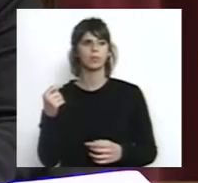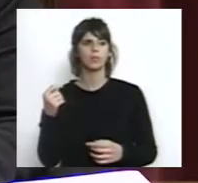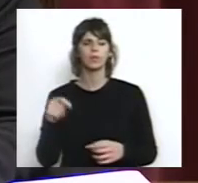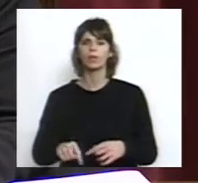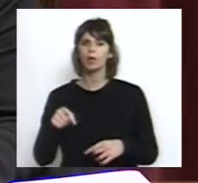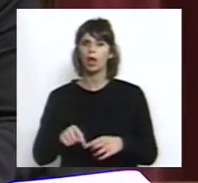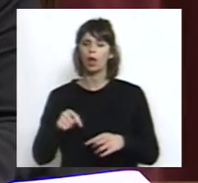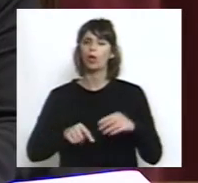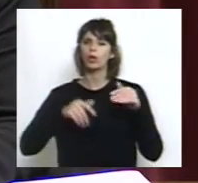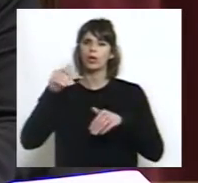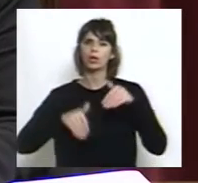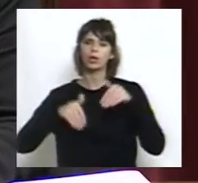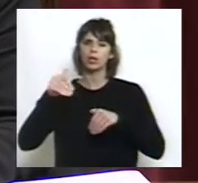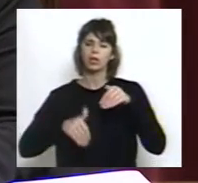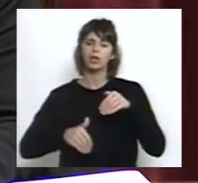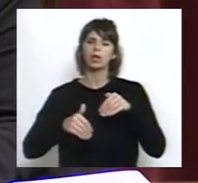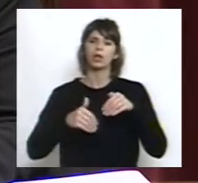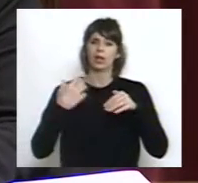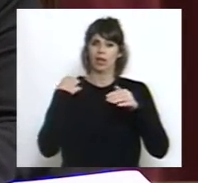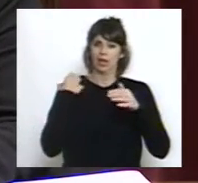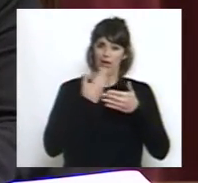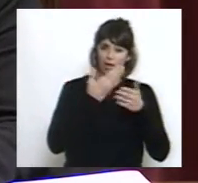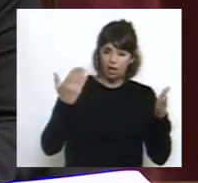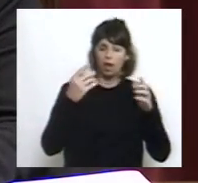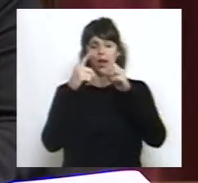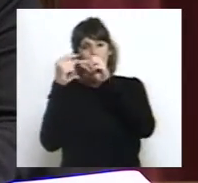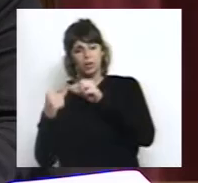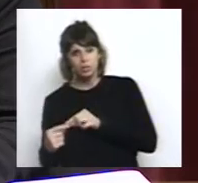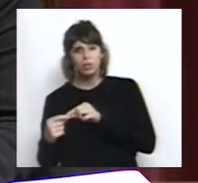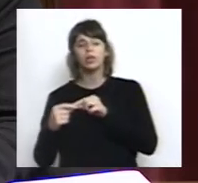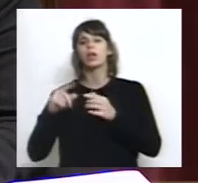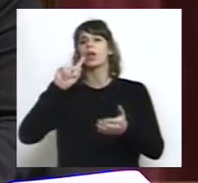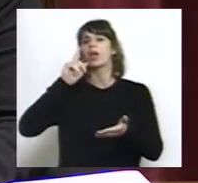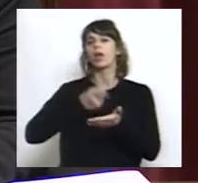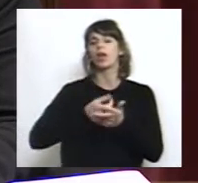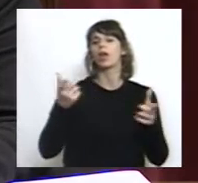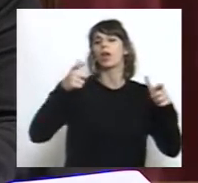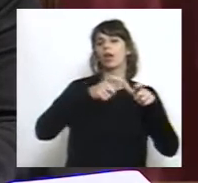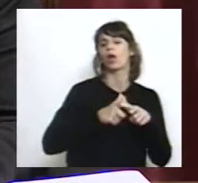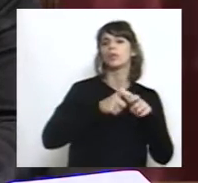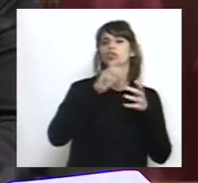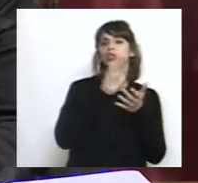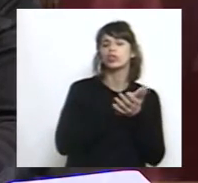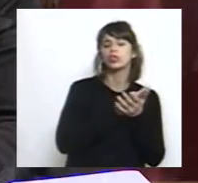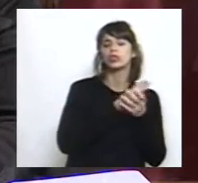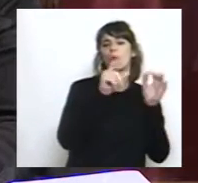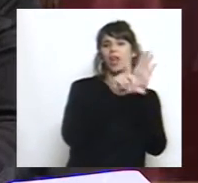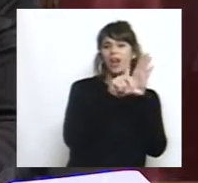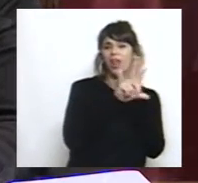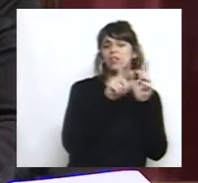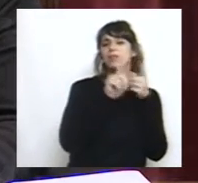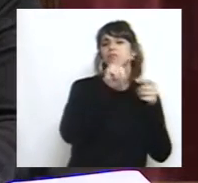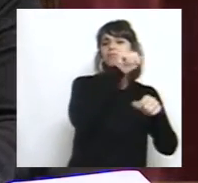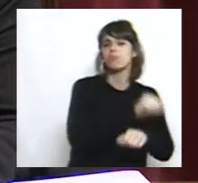Se va a votar en general y en particular el dictamen de mayoría de la Comisión de Legislación Penal y otra,